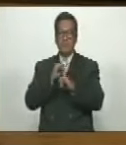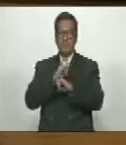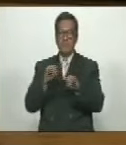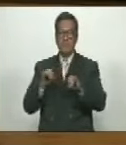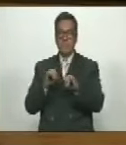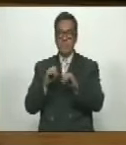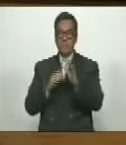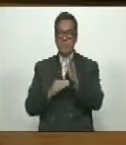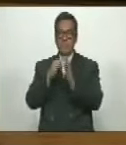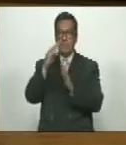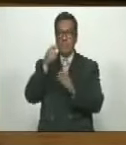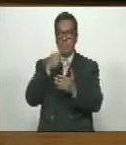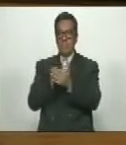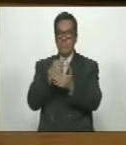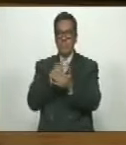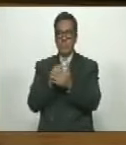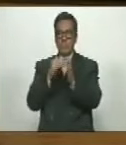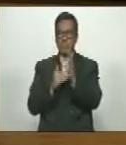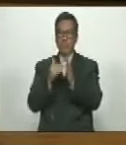aumenten los salarios